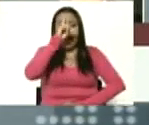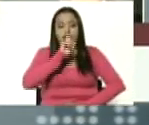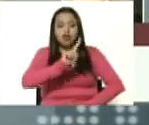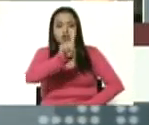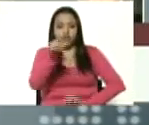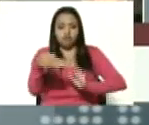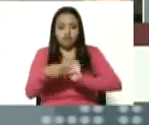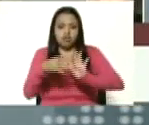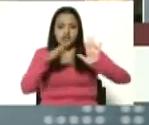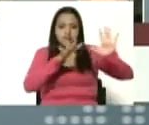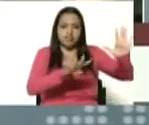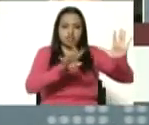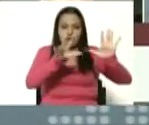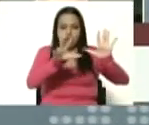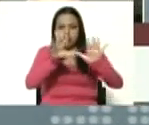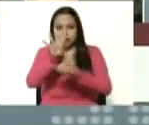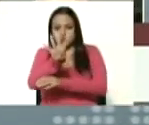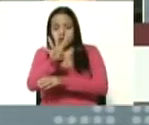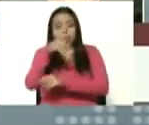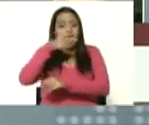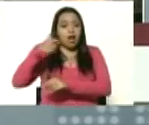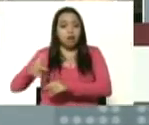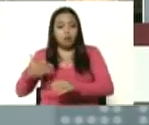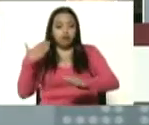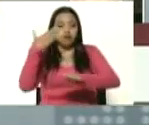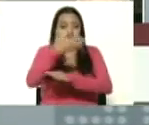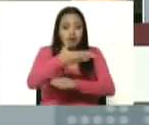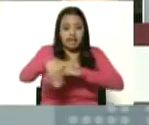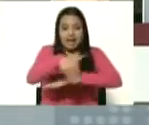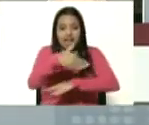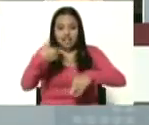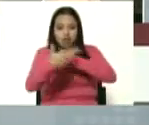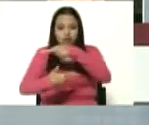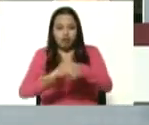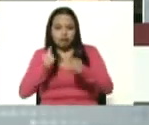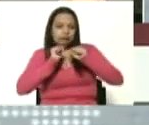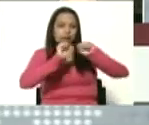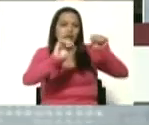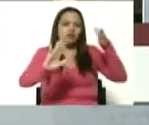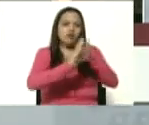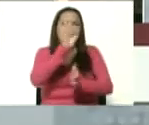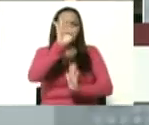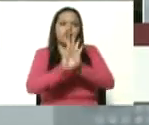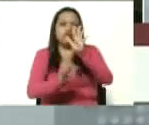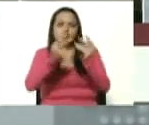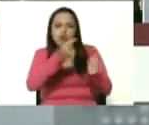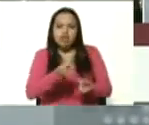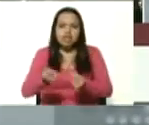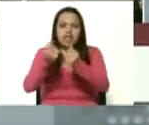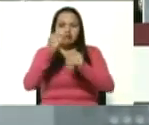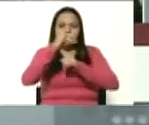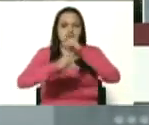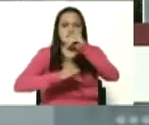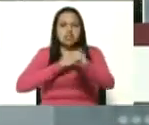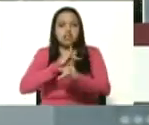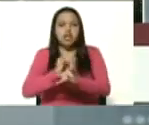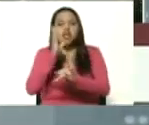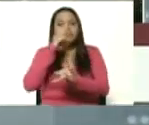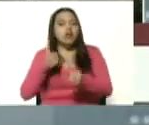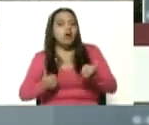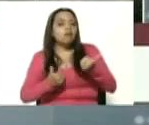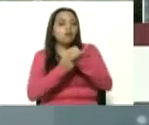las calles en rebeldión contra el Fondo Monetario Internacional y no tuvo su fuerza armada